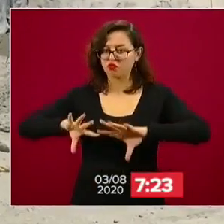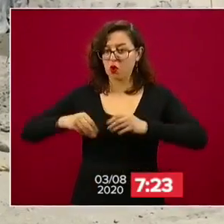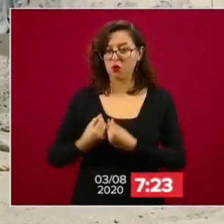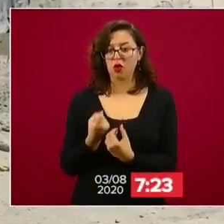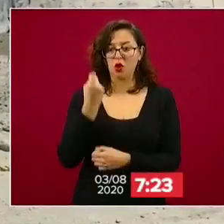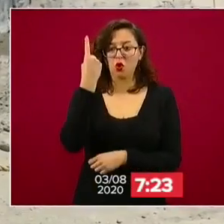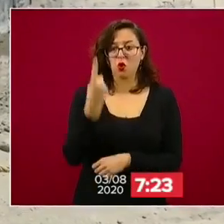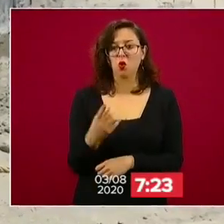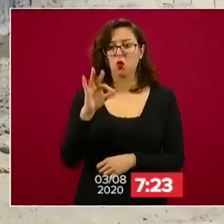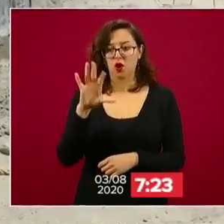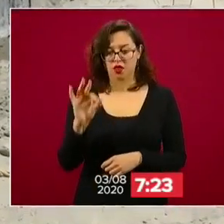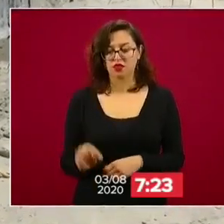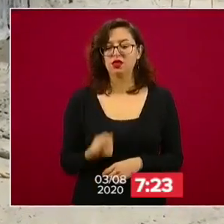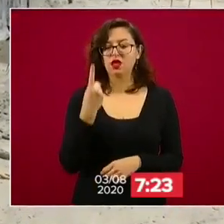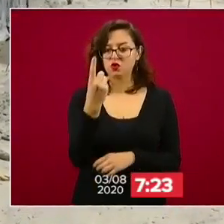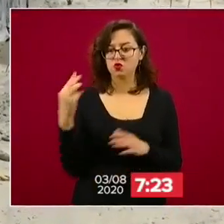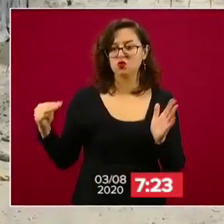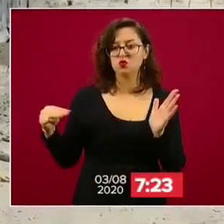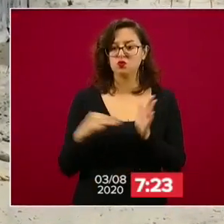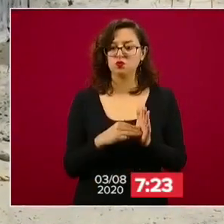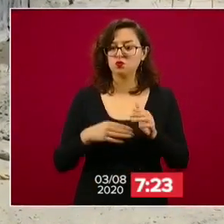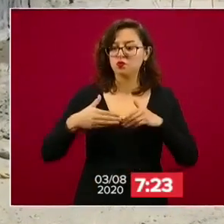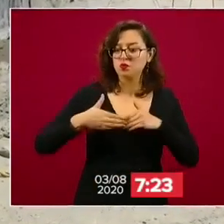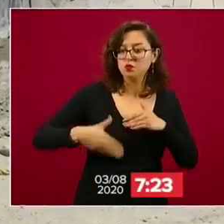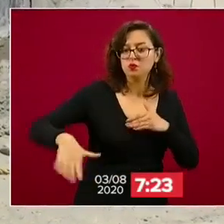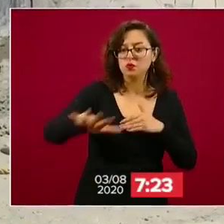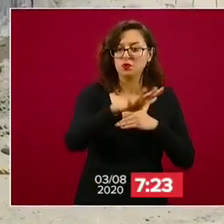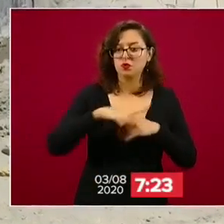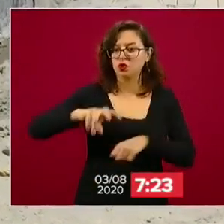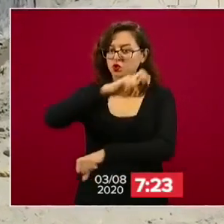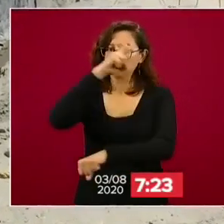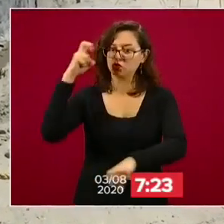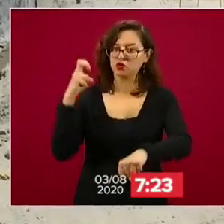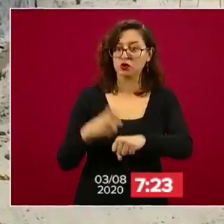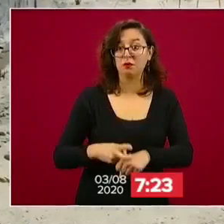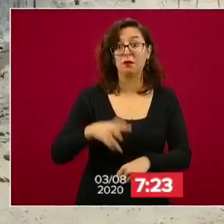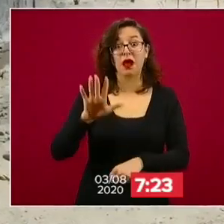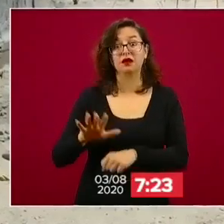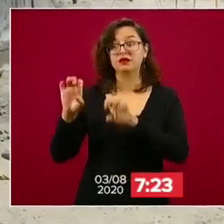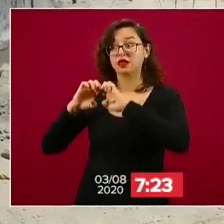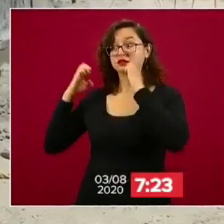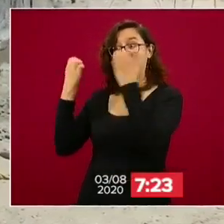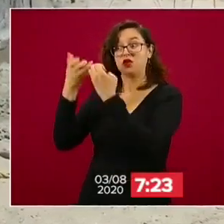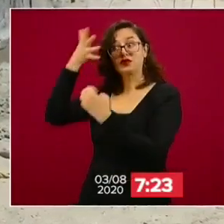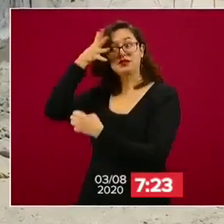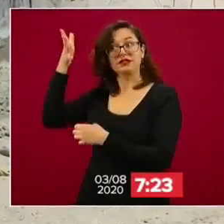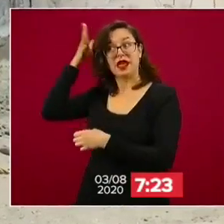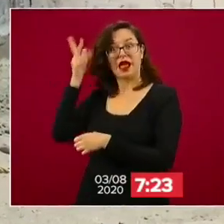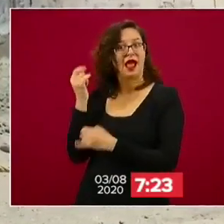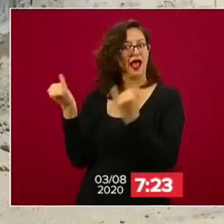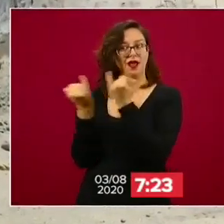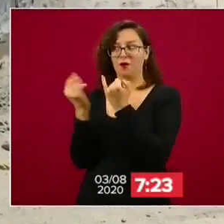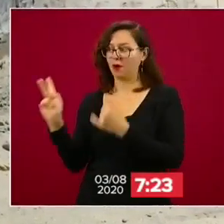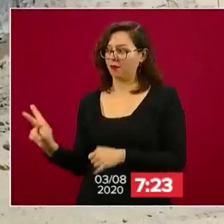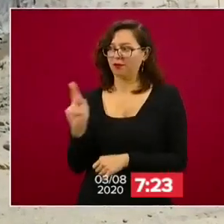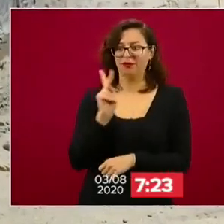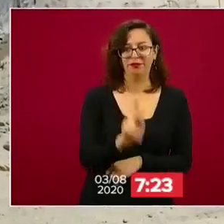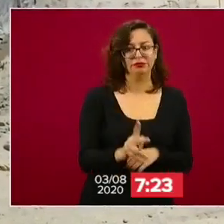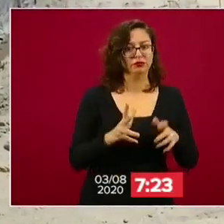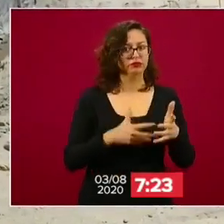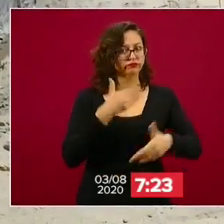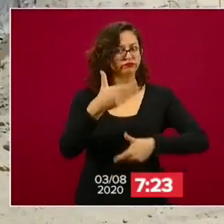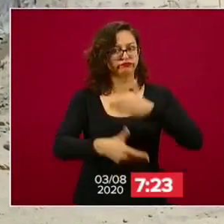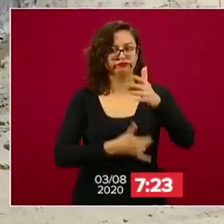metros cúbicos de concreto que equivale al concreto de todo el estadio Azteca. Cuatro meses en construcción y se